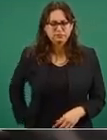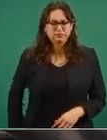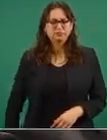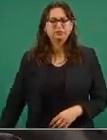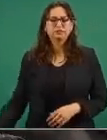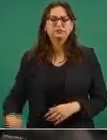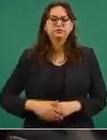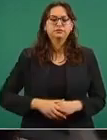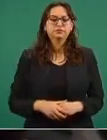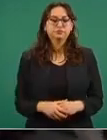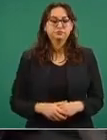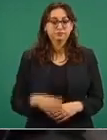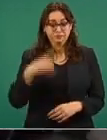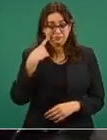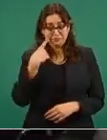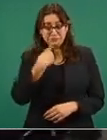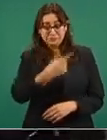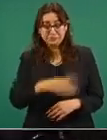¿cuántas direcciones?